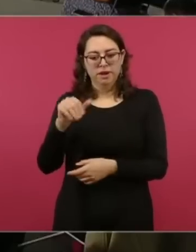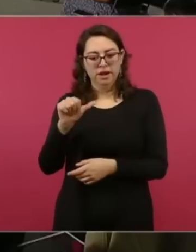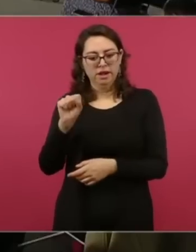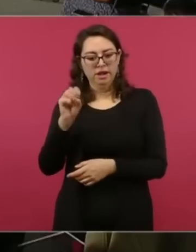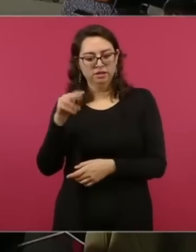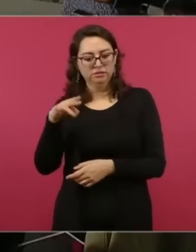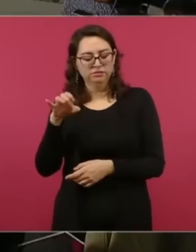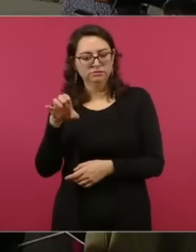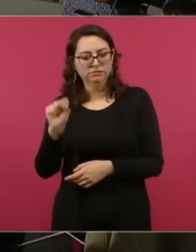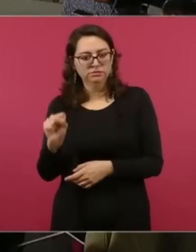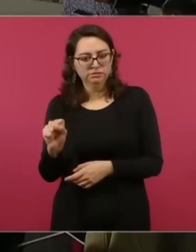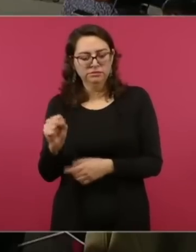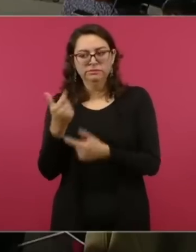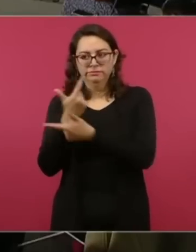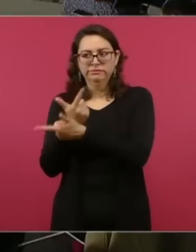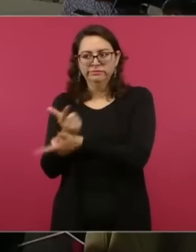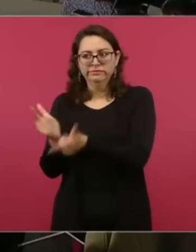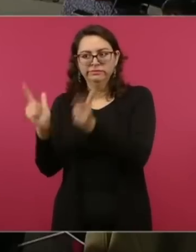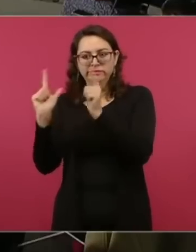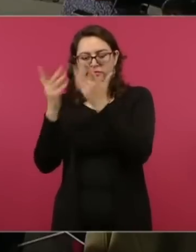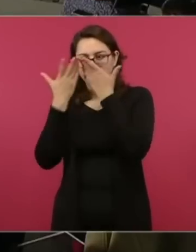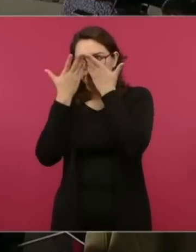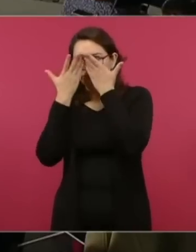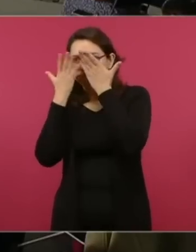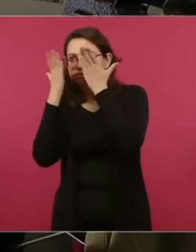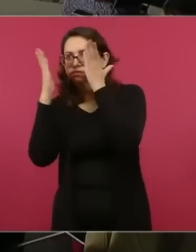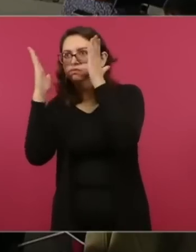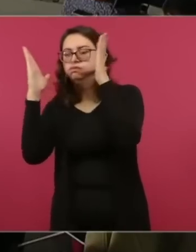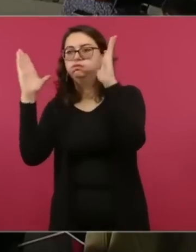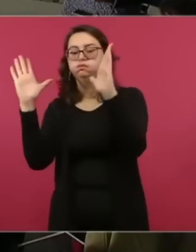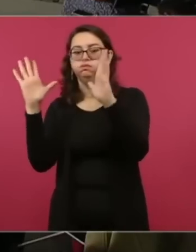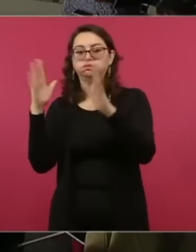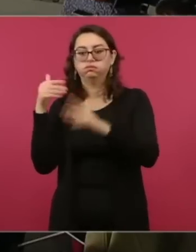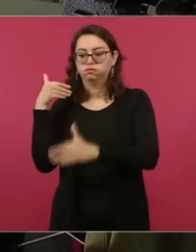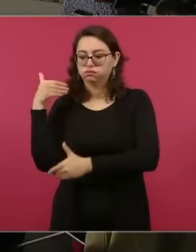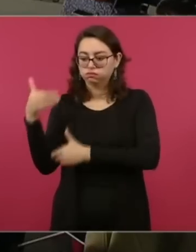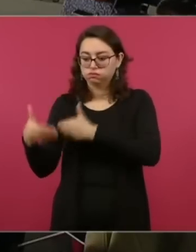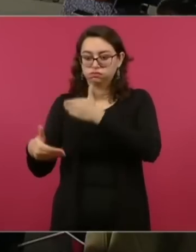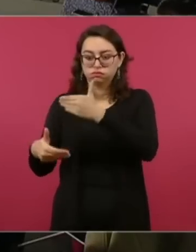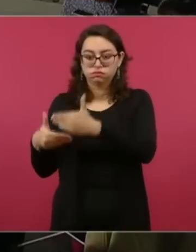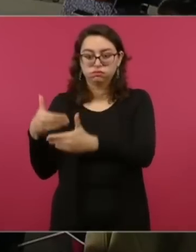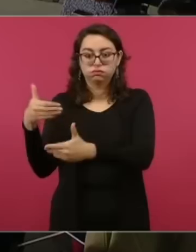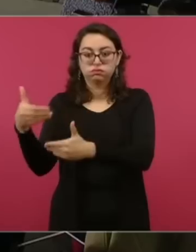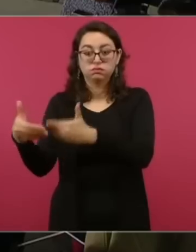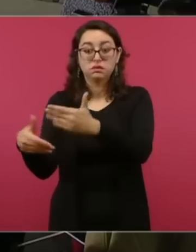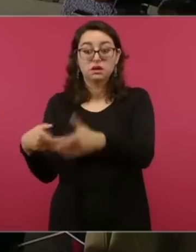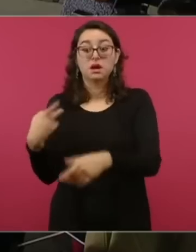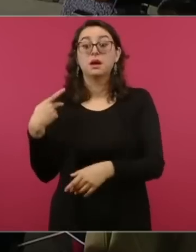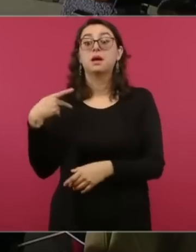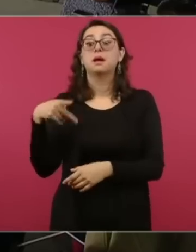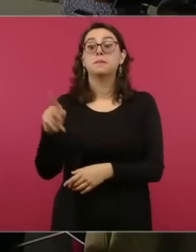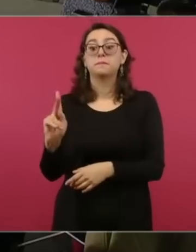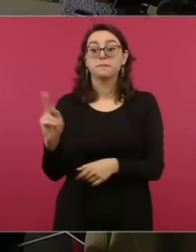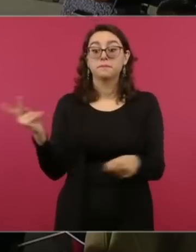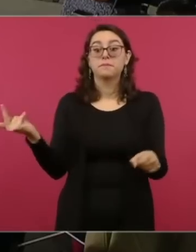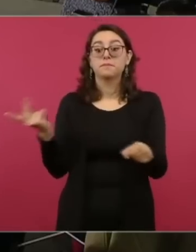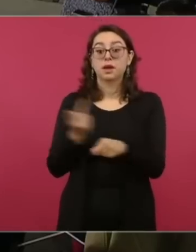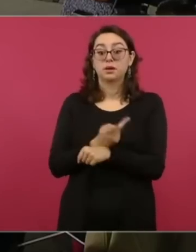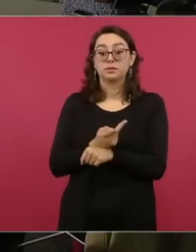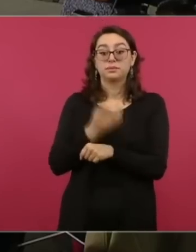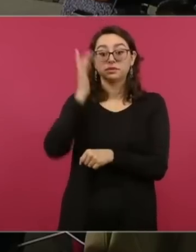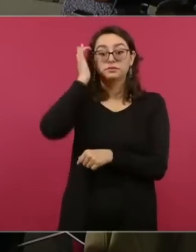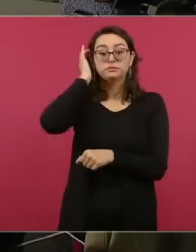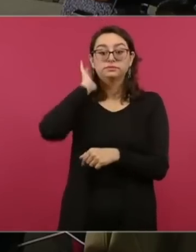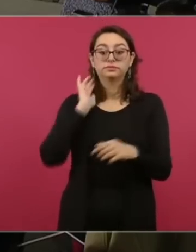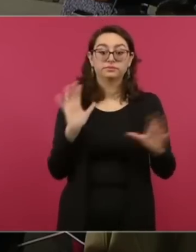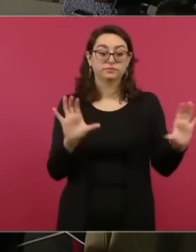Pero poco a poco fue avanzando el movimiento